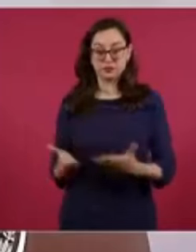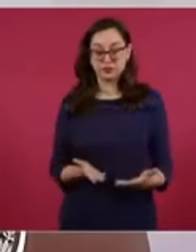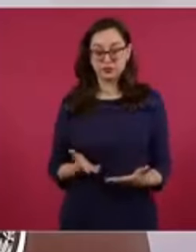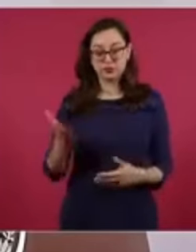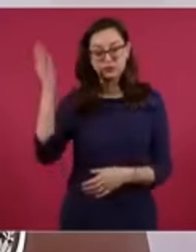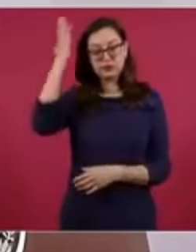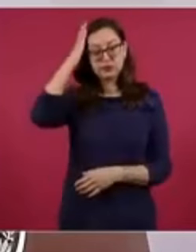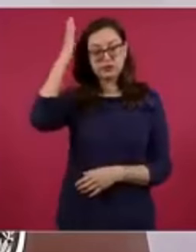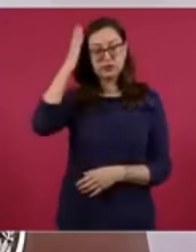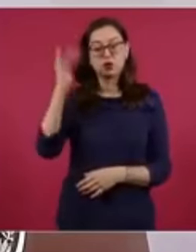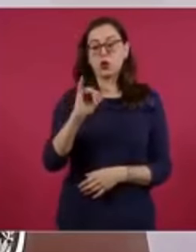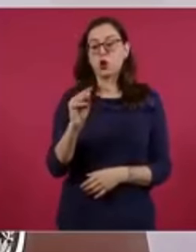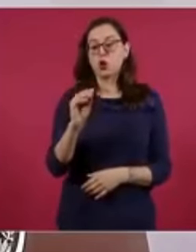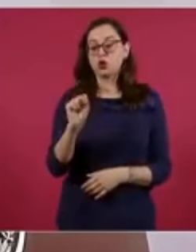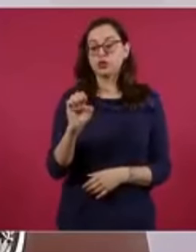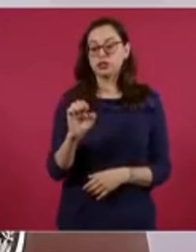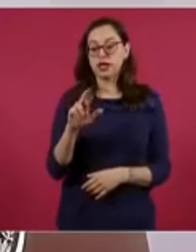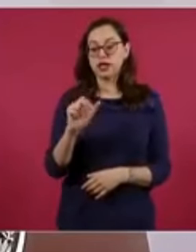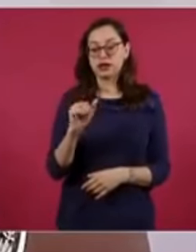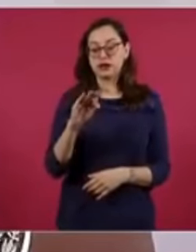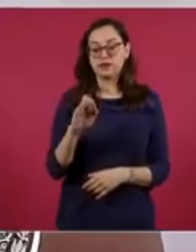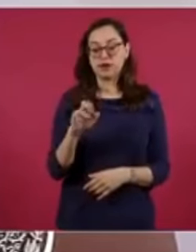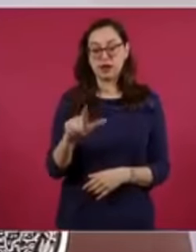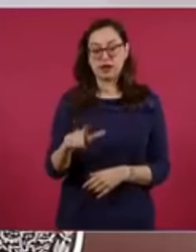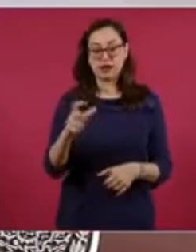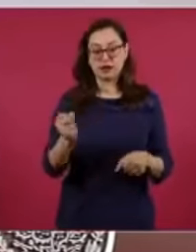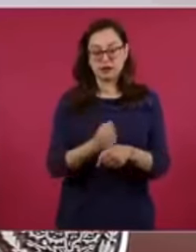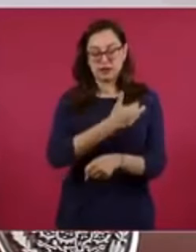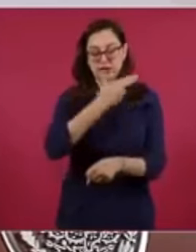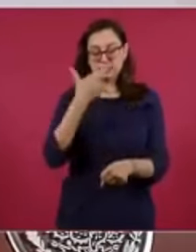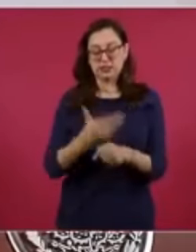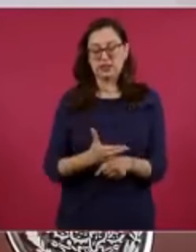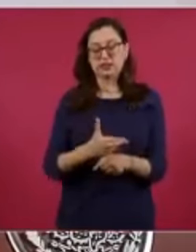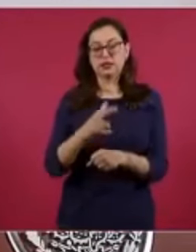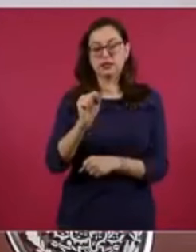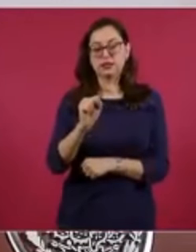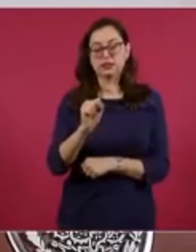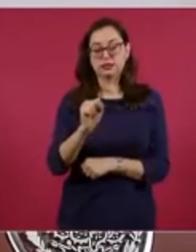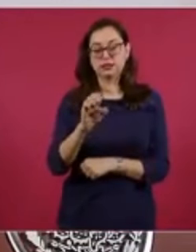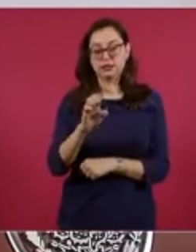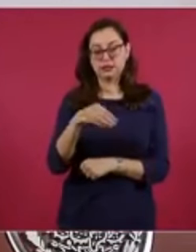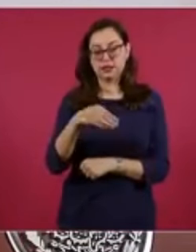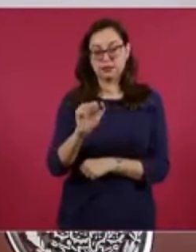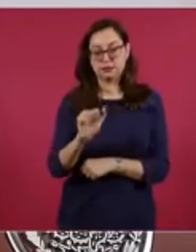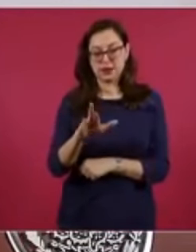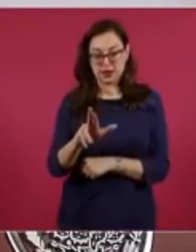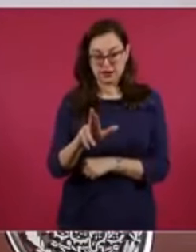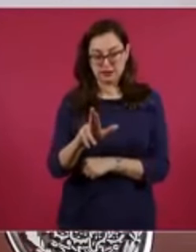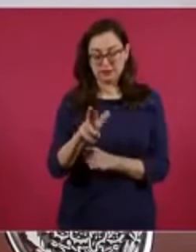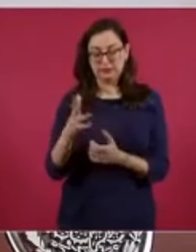José Rafael Ojeda Durán, secretario de Marina, secretario nos exponga